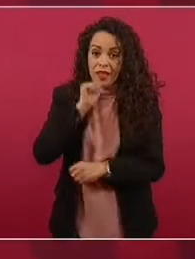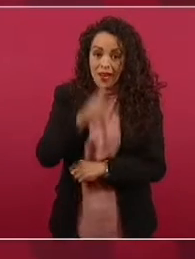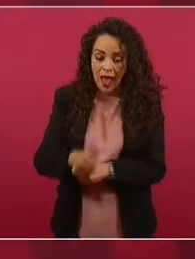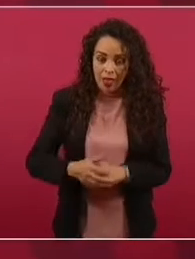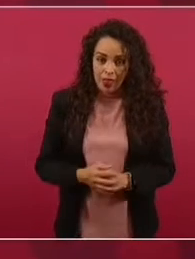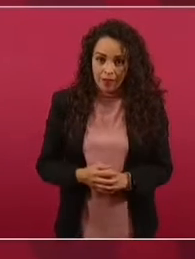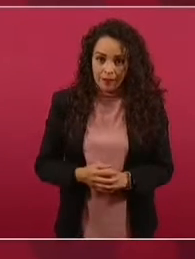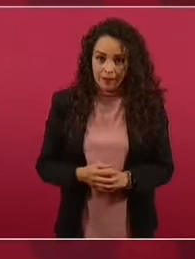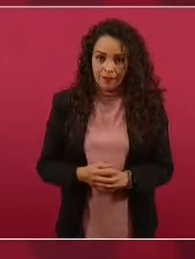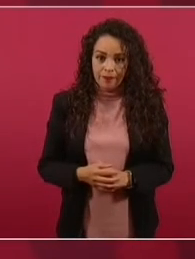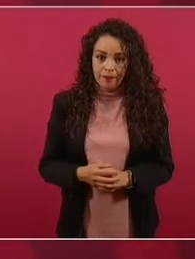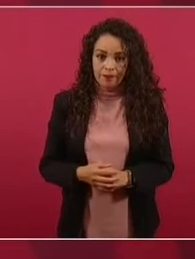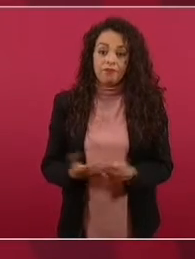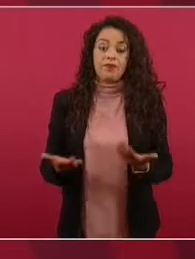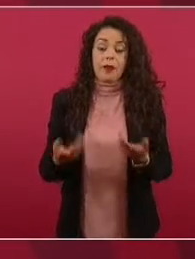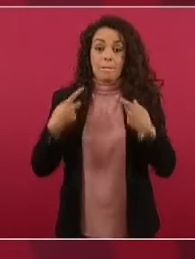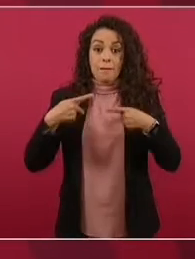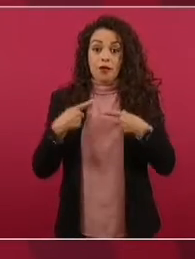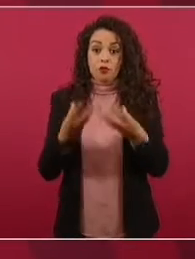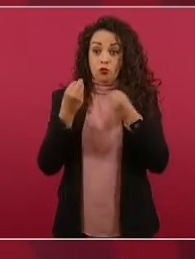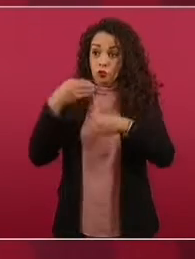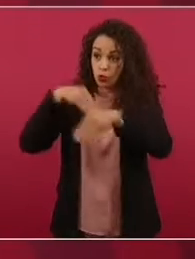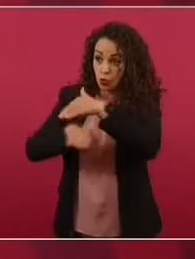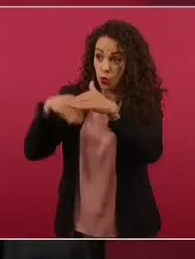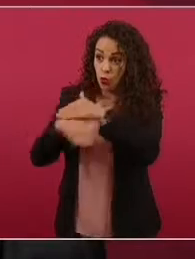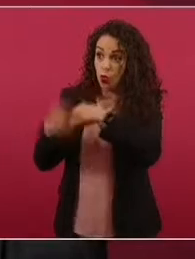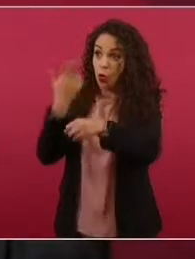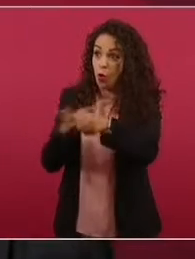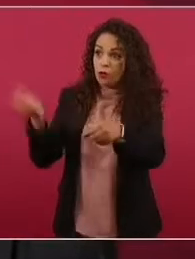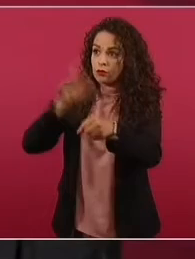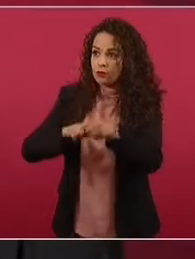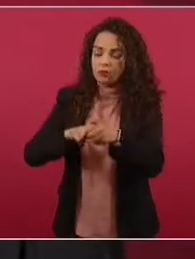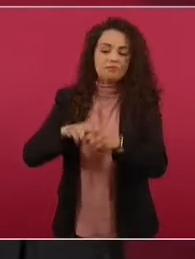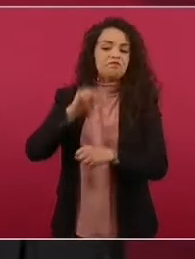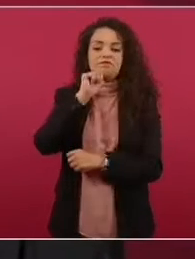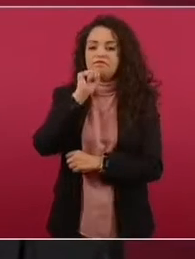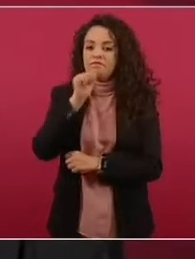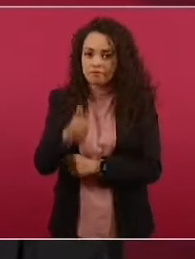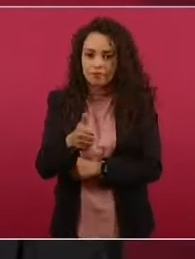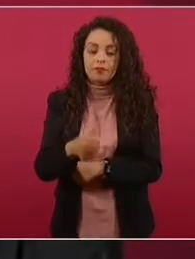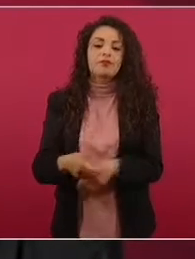tenemos incremento en hospitalizaciones ni en fallecimientos.